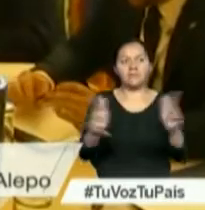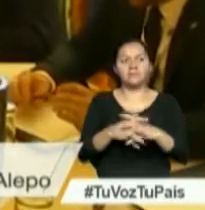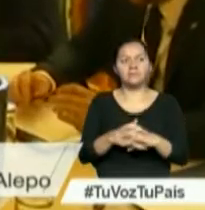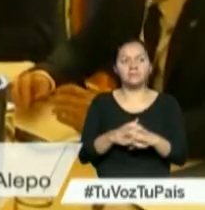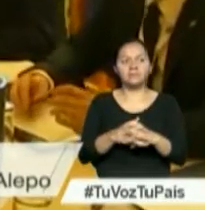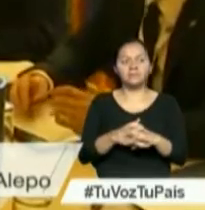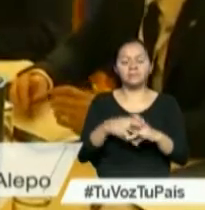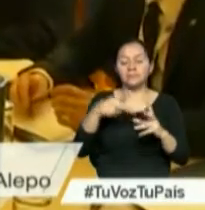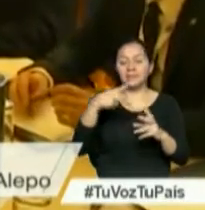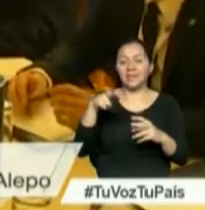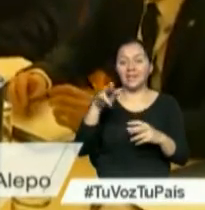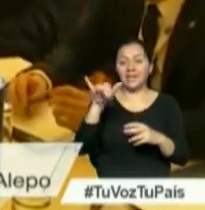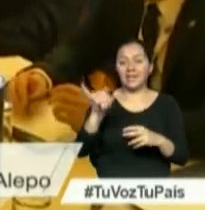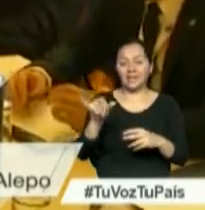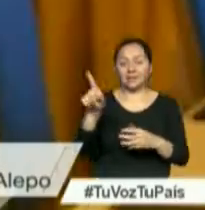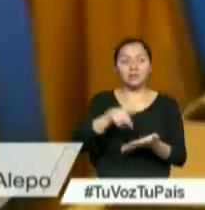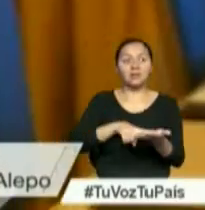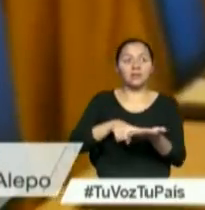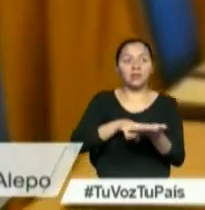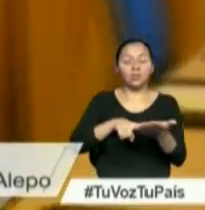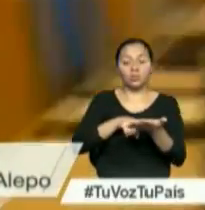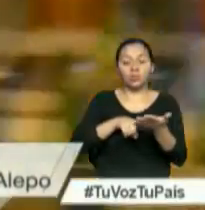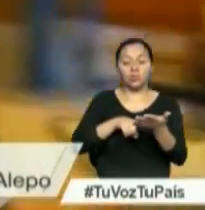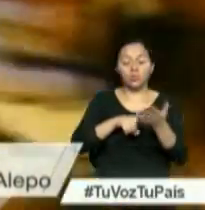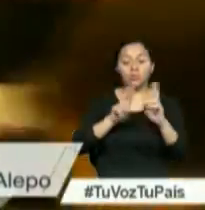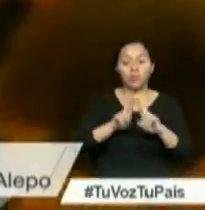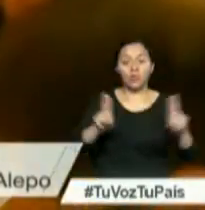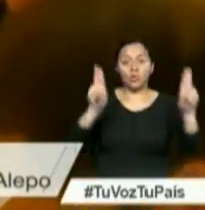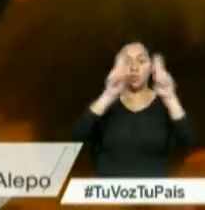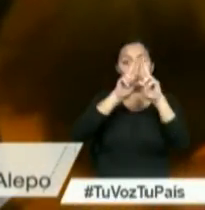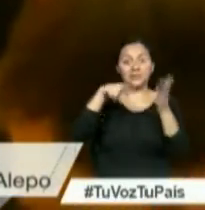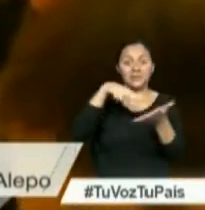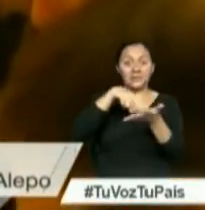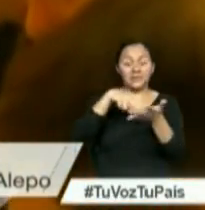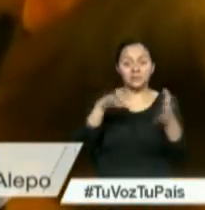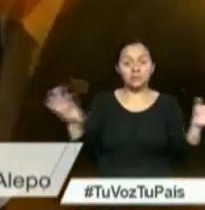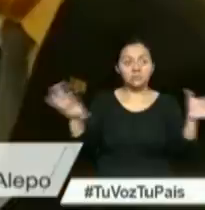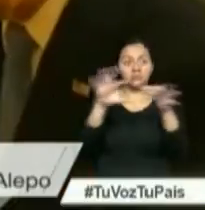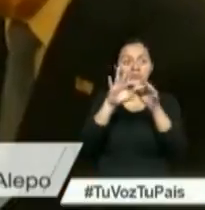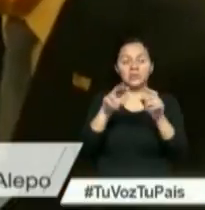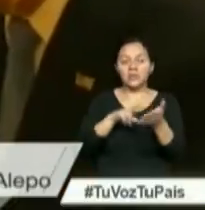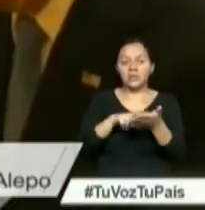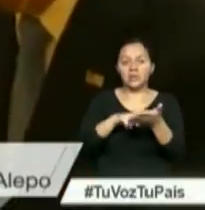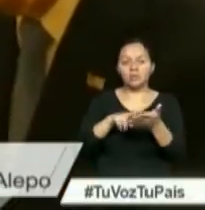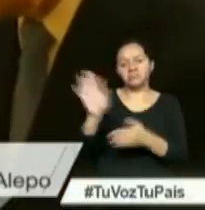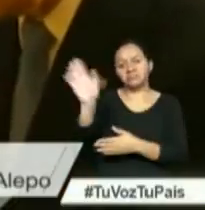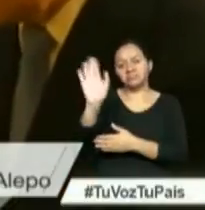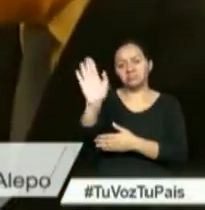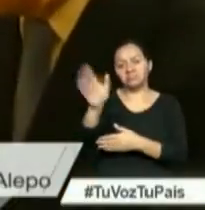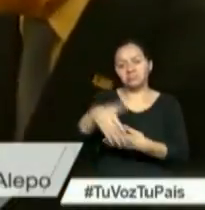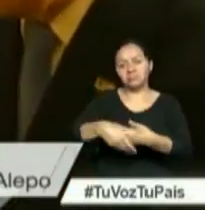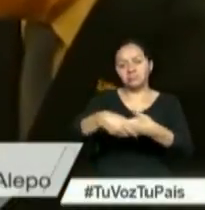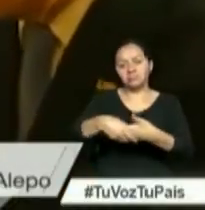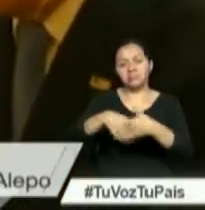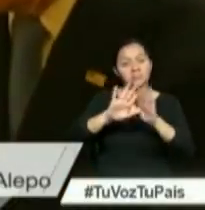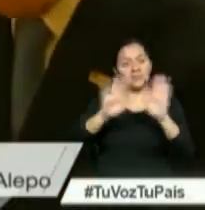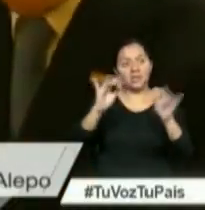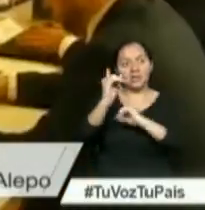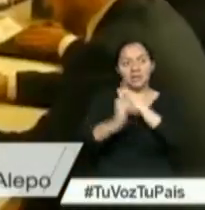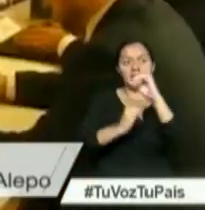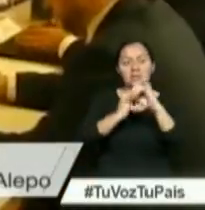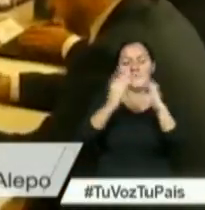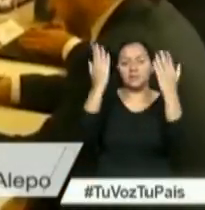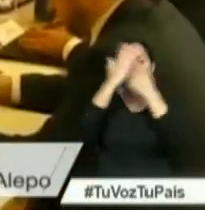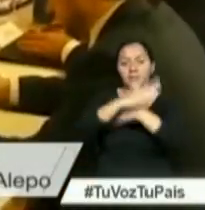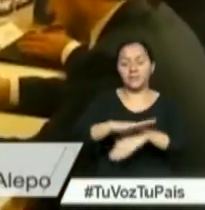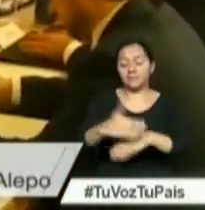Kerry, a quien vemos reunido con el enviado especial de la ONU para Siria esta fan de Mistura, se está despidiendo prácticamente de la escena internacional. Ya